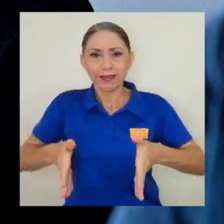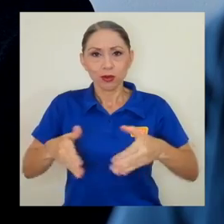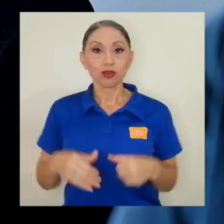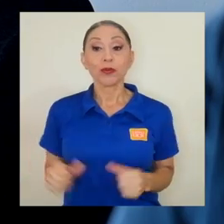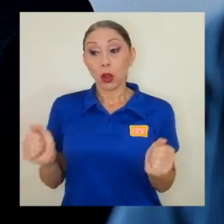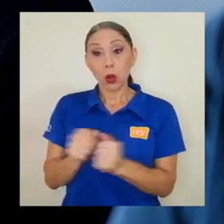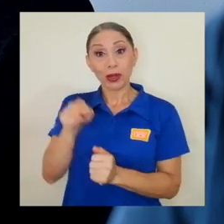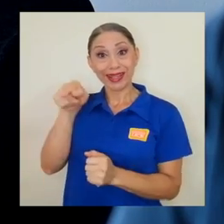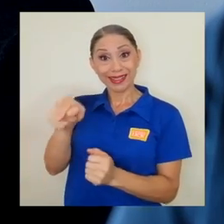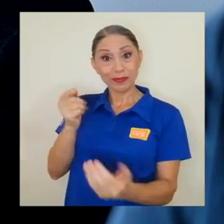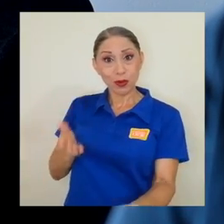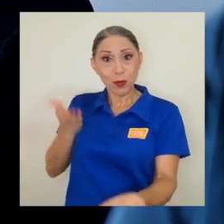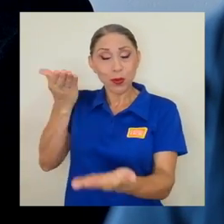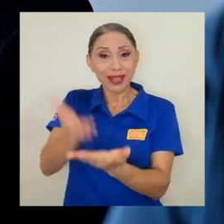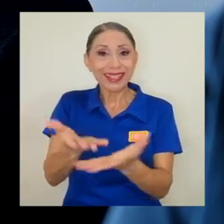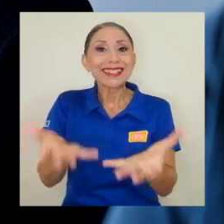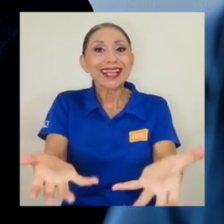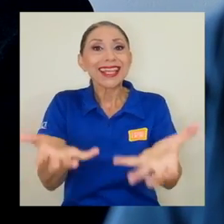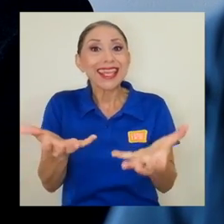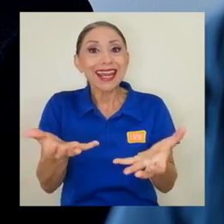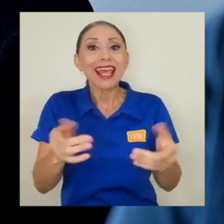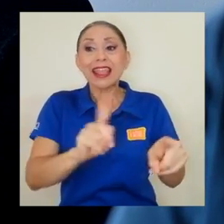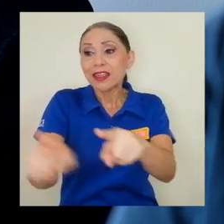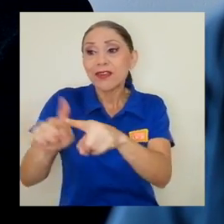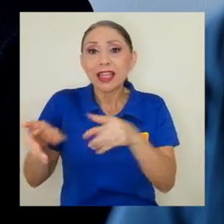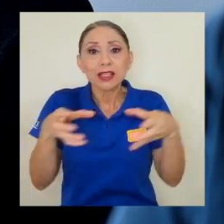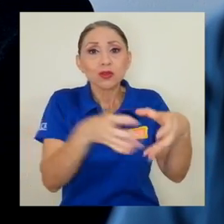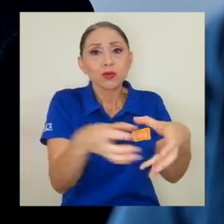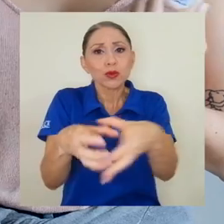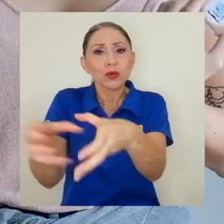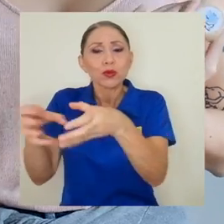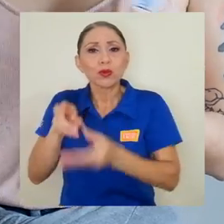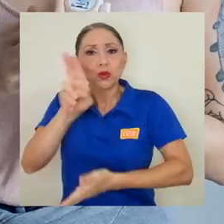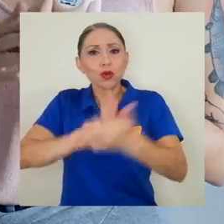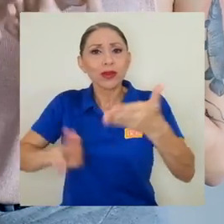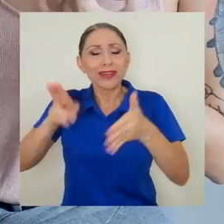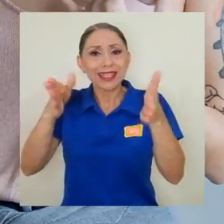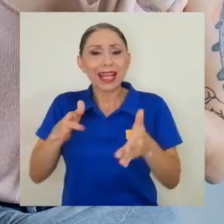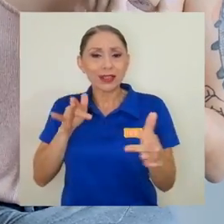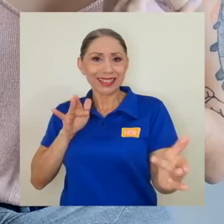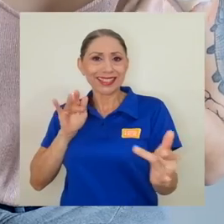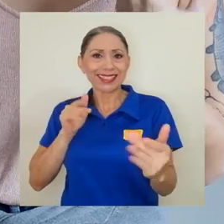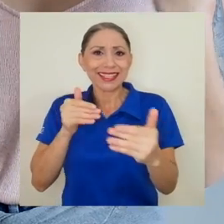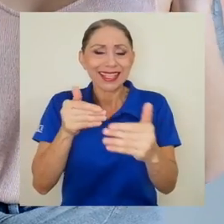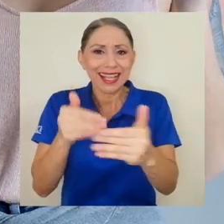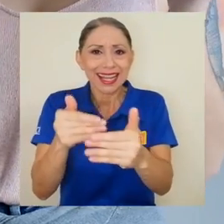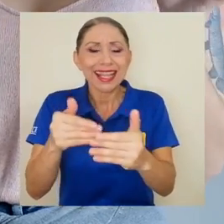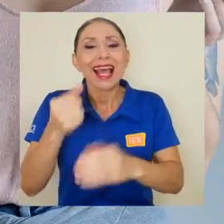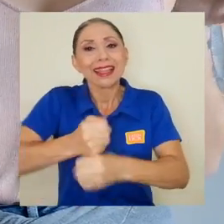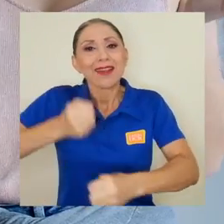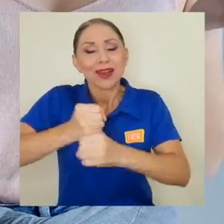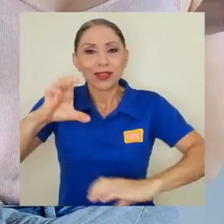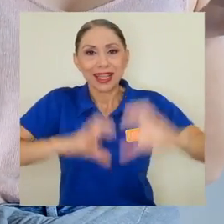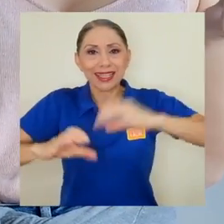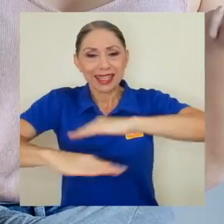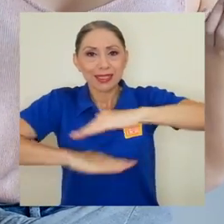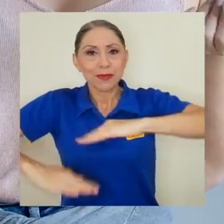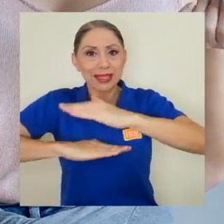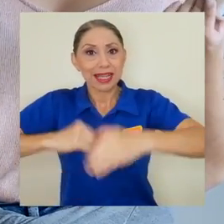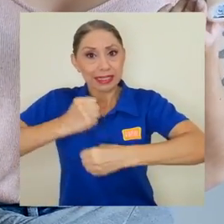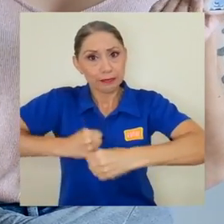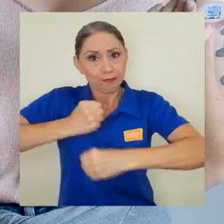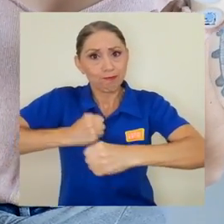Con esta propuesta, se pretende acercar a las poblaciones universitarias a los diferentes trabajos relacionados a las ciencias básicas que se